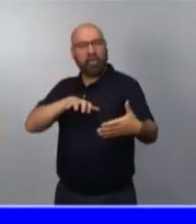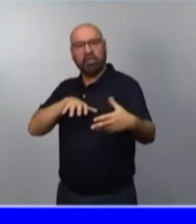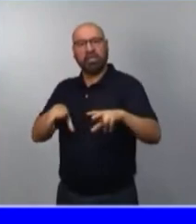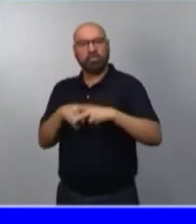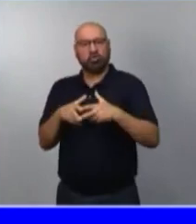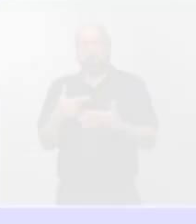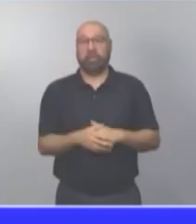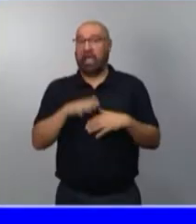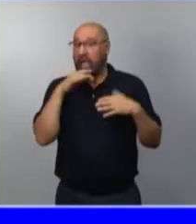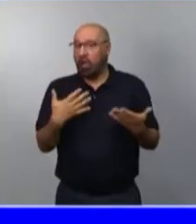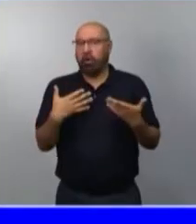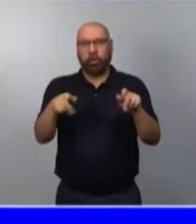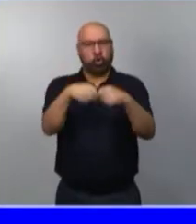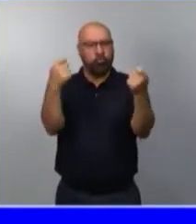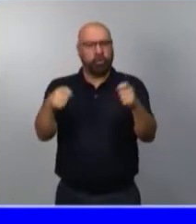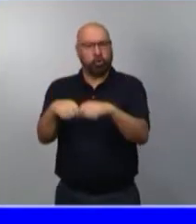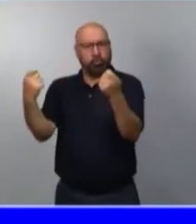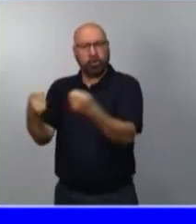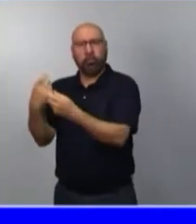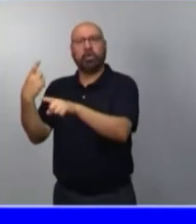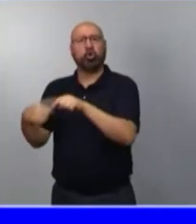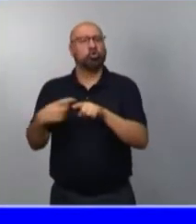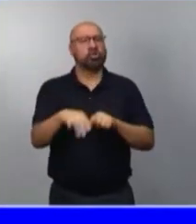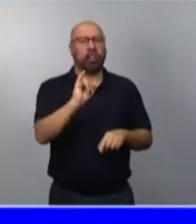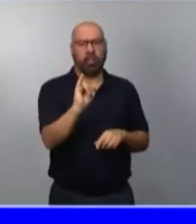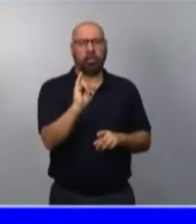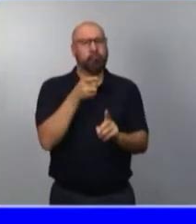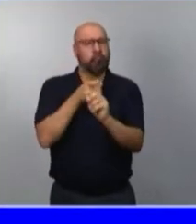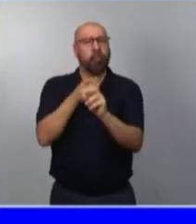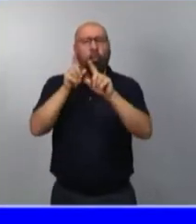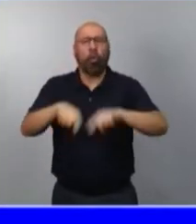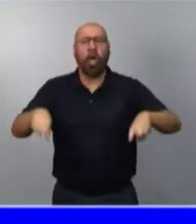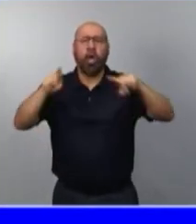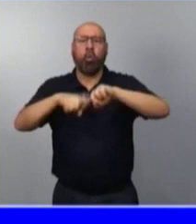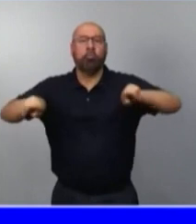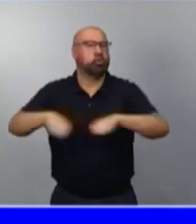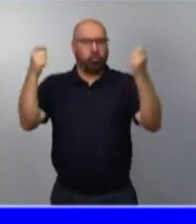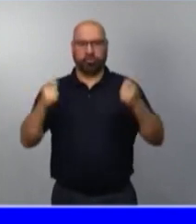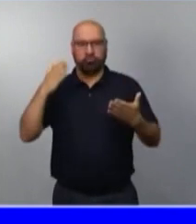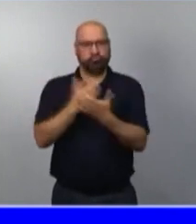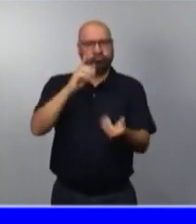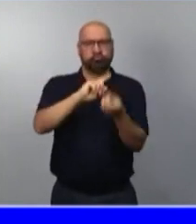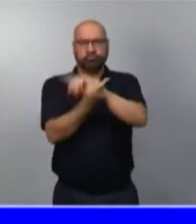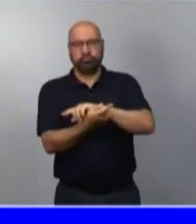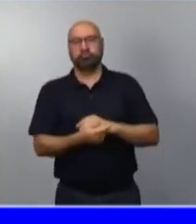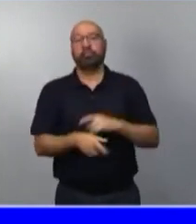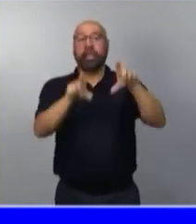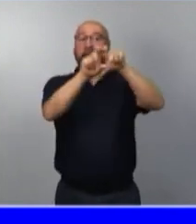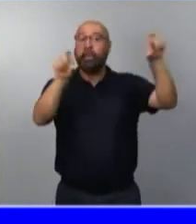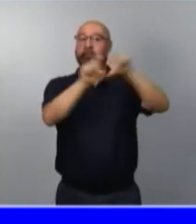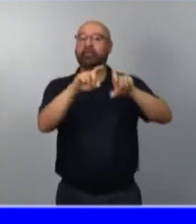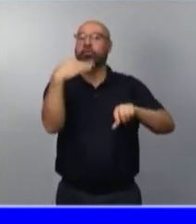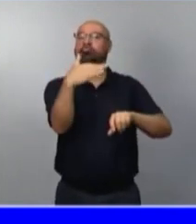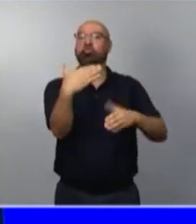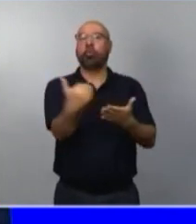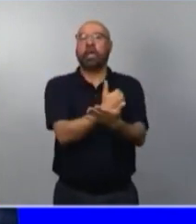ciudadanos. Tenemos que romper esa tendencia observada en estas últimas décadas de que las ganancias empresariales no siempre han